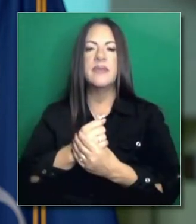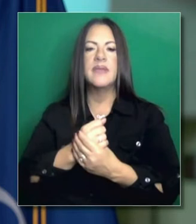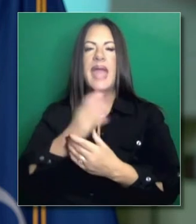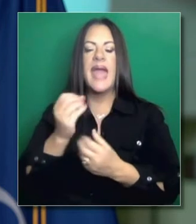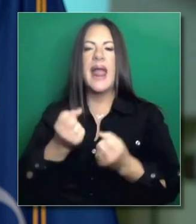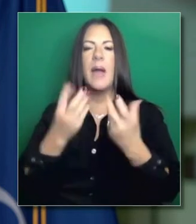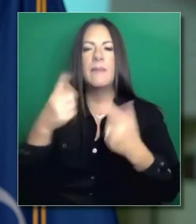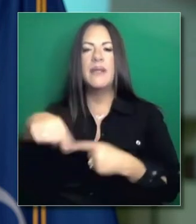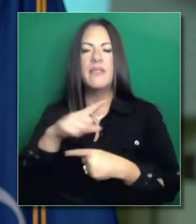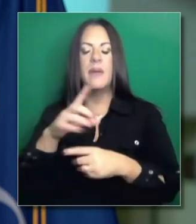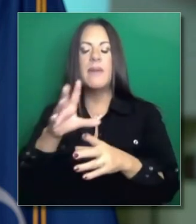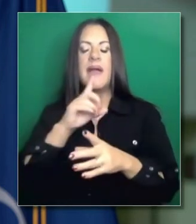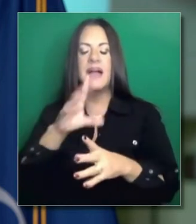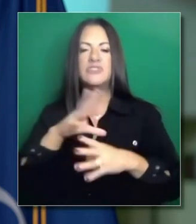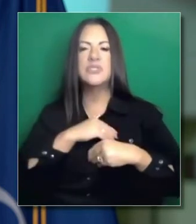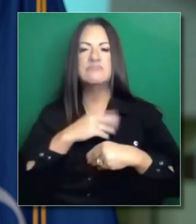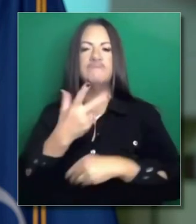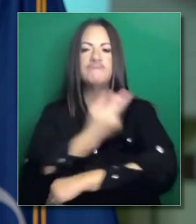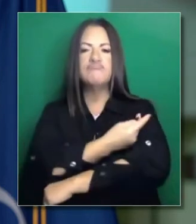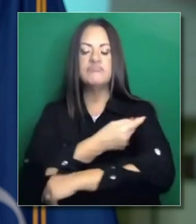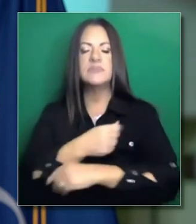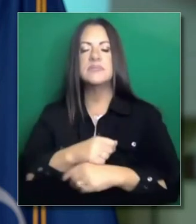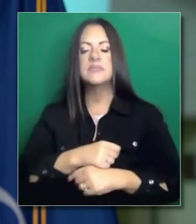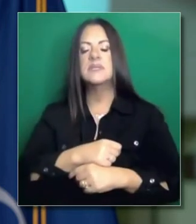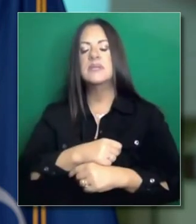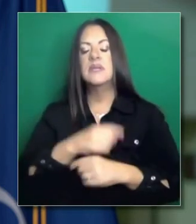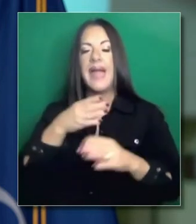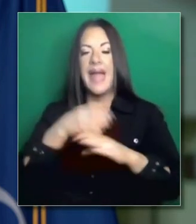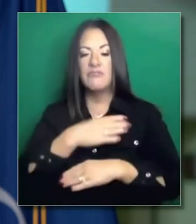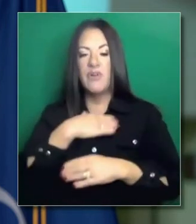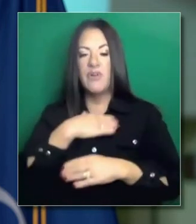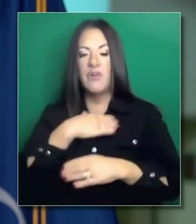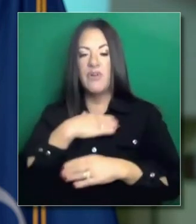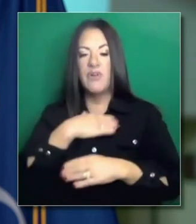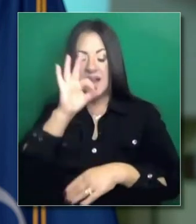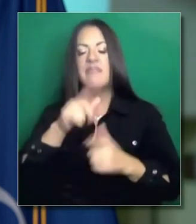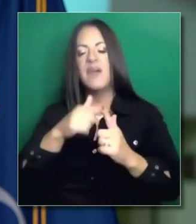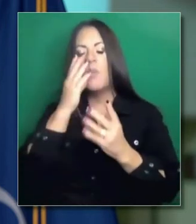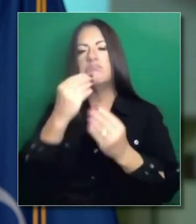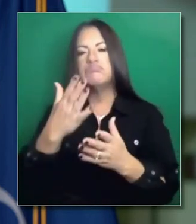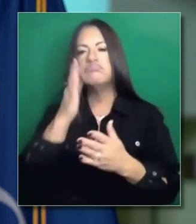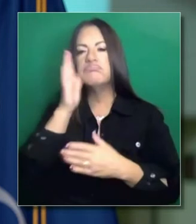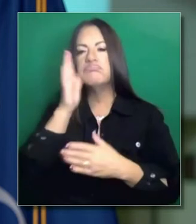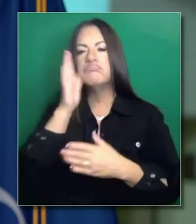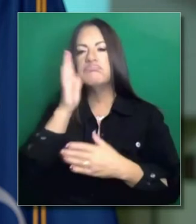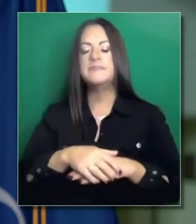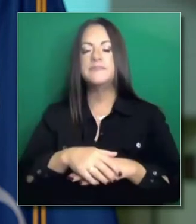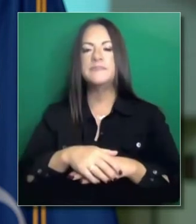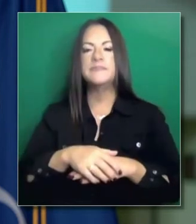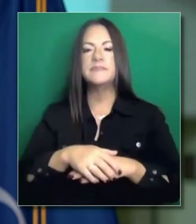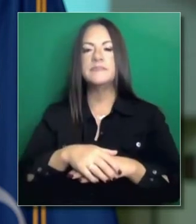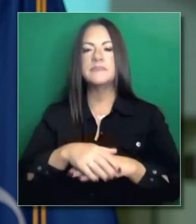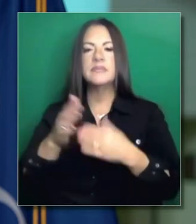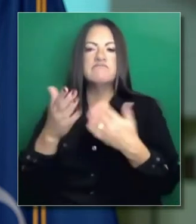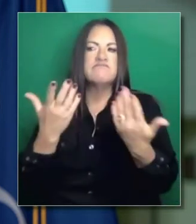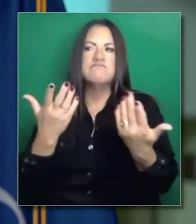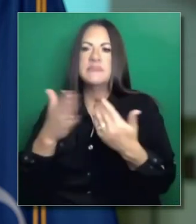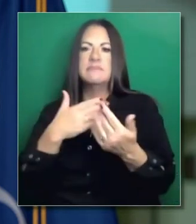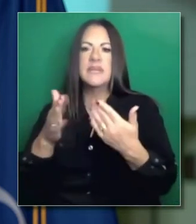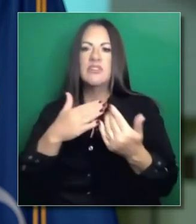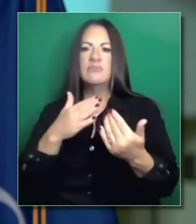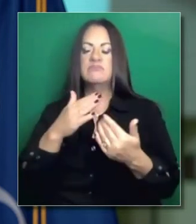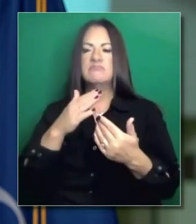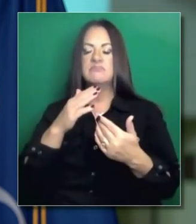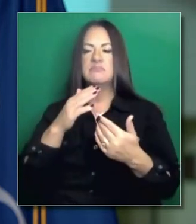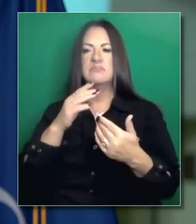Para que la gente. Tenga. Una mejor. Una mejor. Comprensión. De eso. No. A pesar de. Aquellos. Que no. Están. Dispuestos. A recibir.